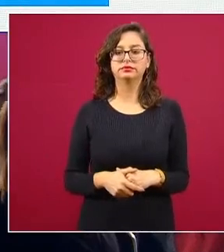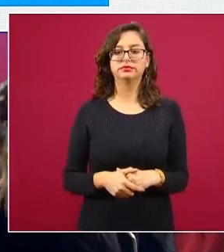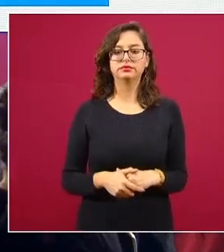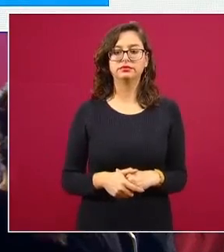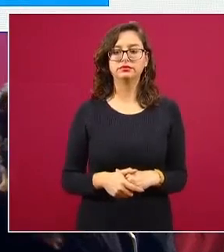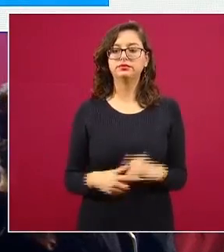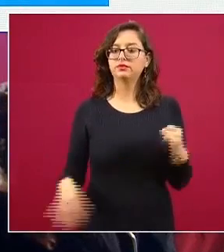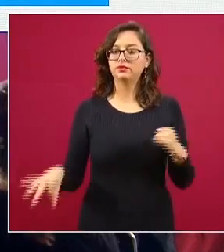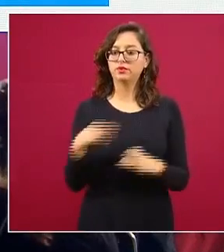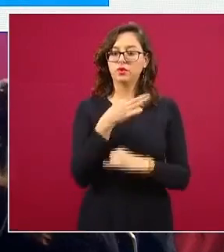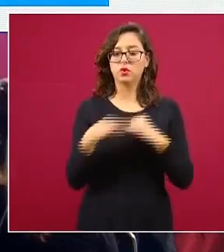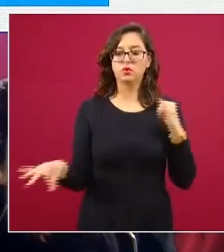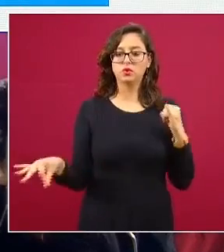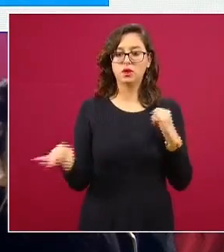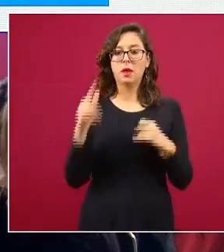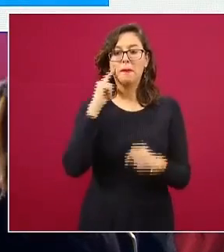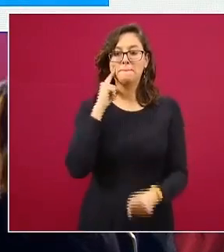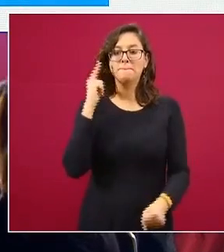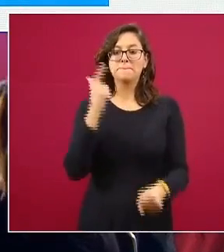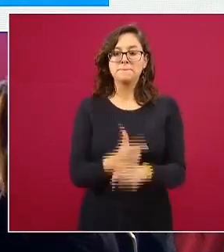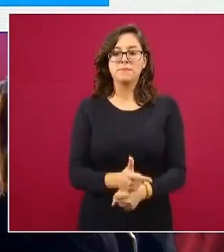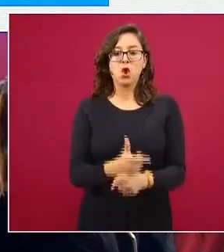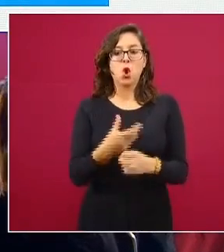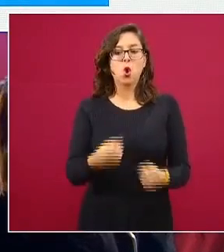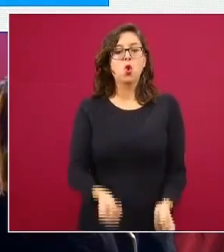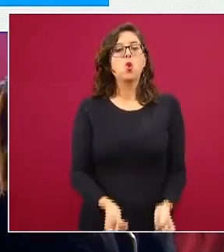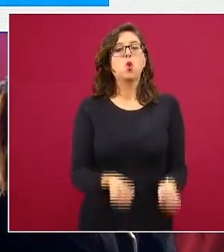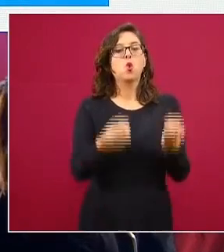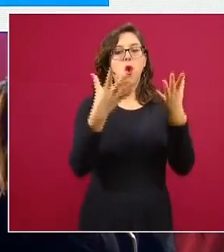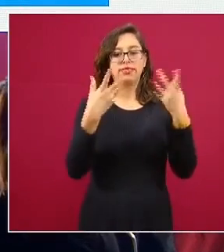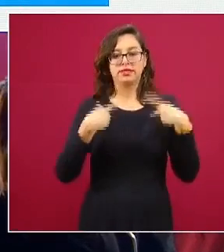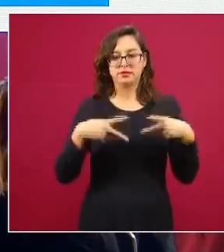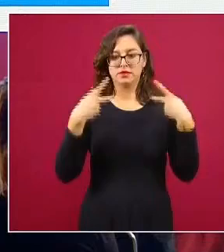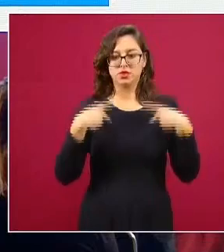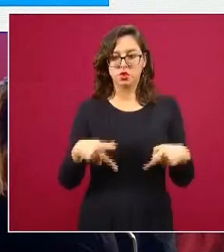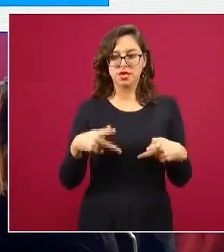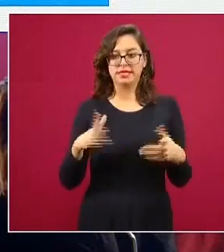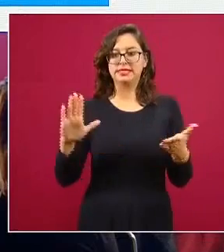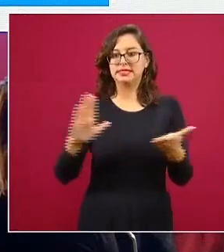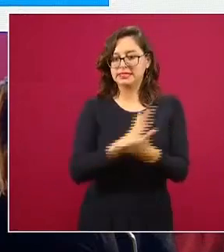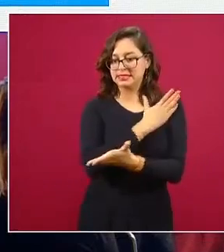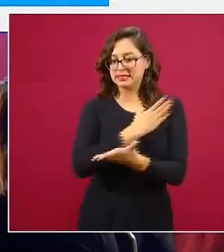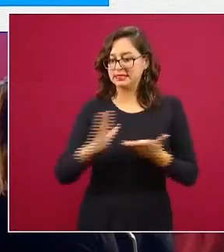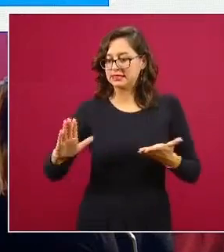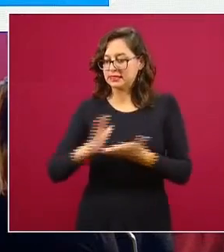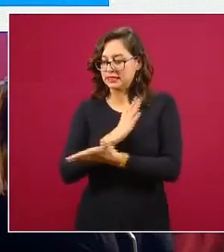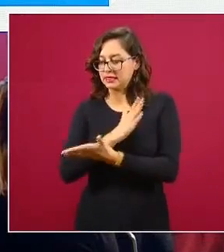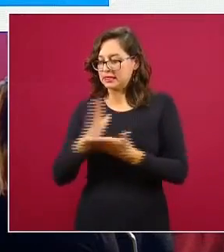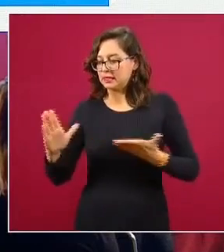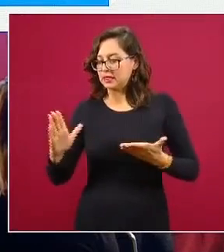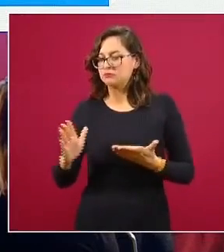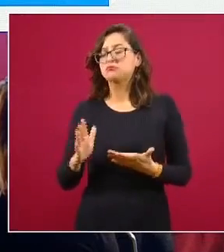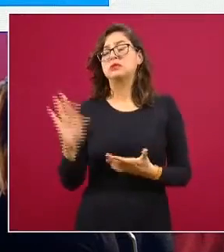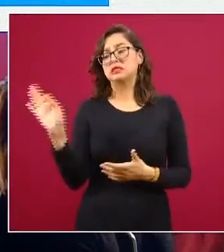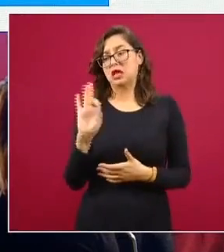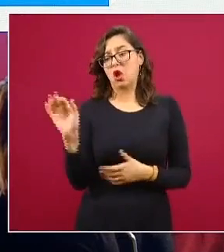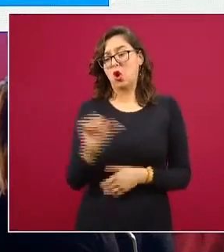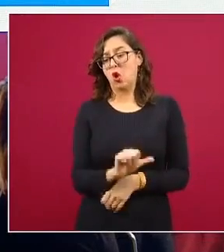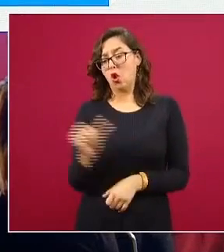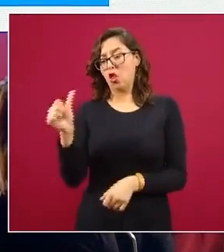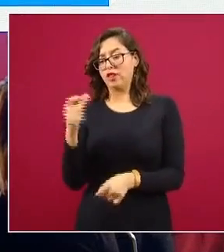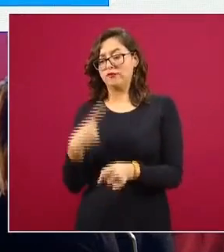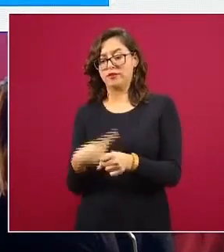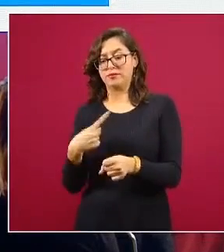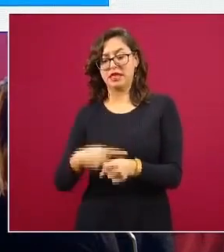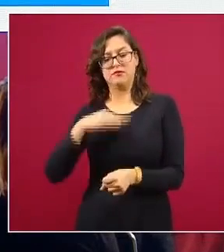finalmente ayuden cuantificar y clasificar estas enfermedades otras que sean infecciosas no